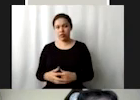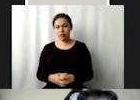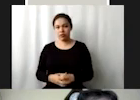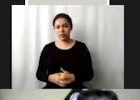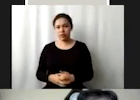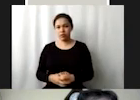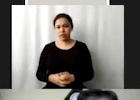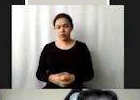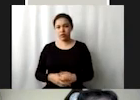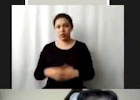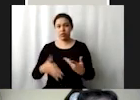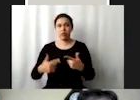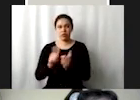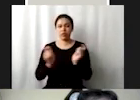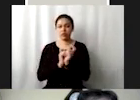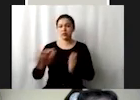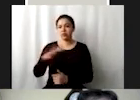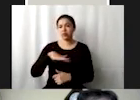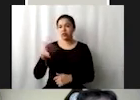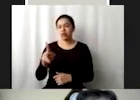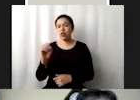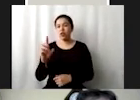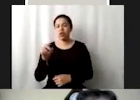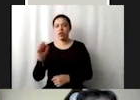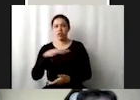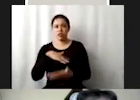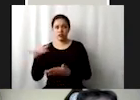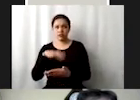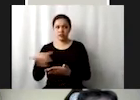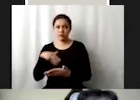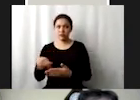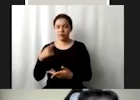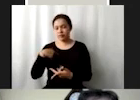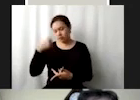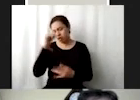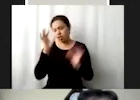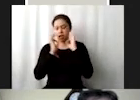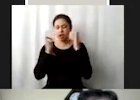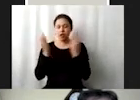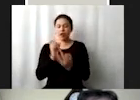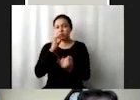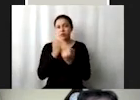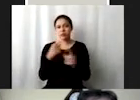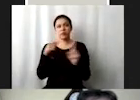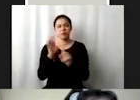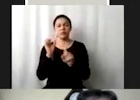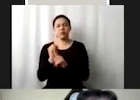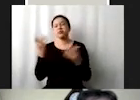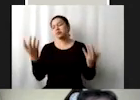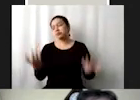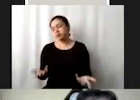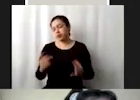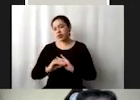grupos poblacionales y leemos los ODS de la manera que lo hicimos con las metas que pues obviamente